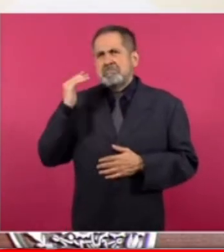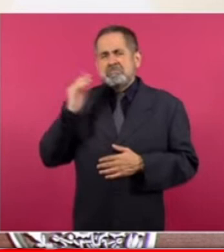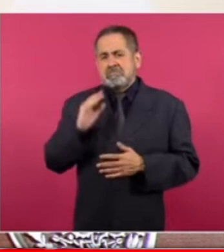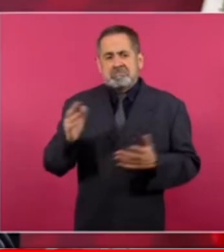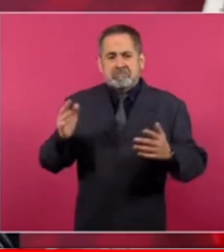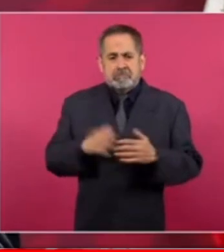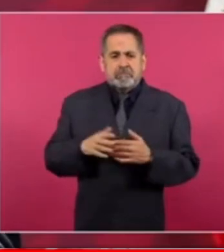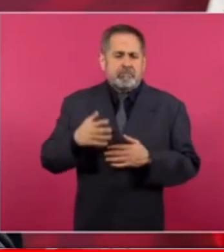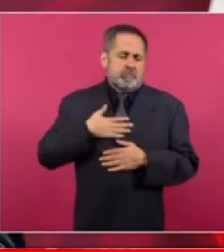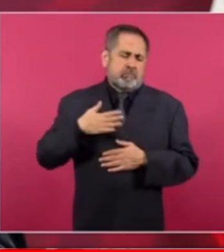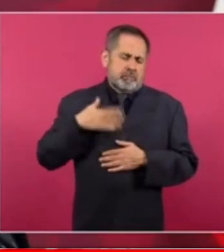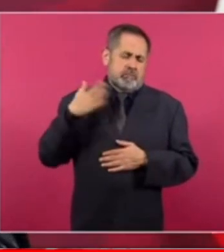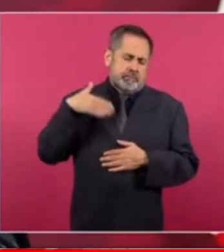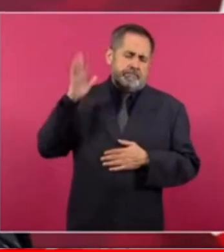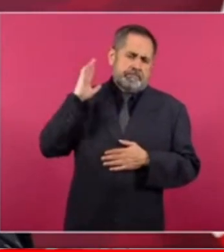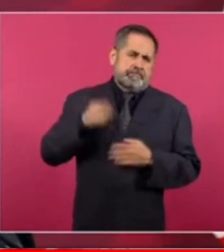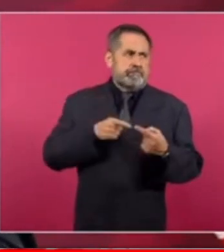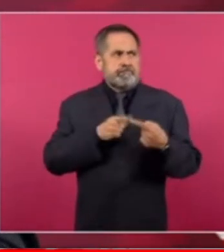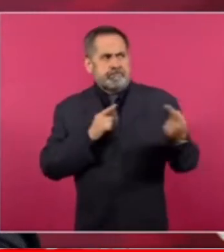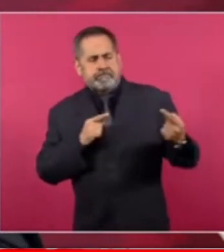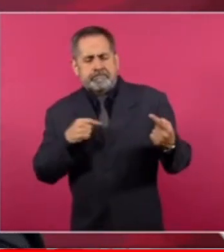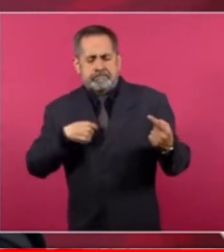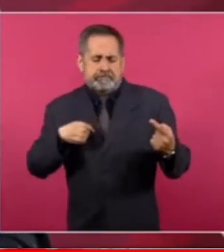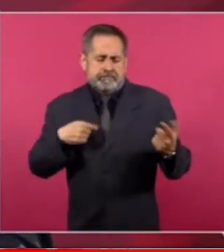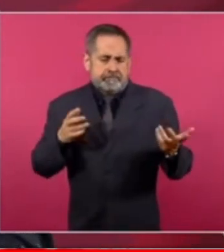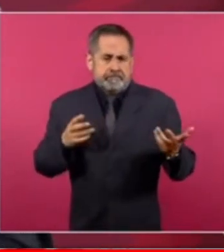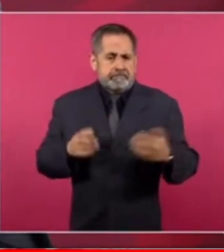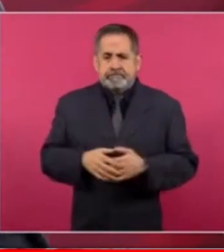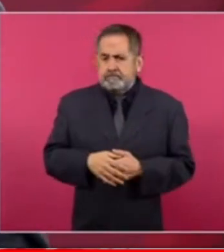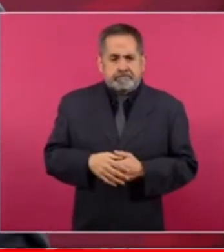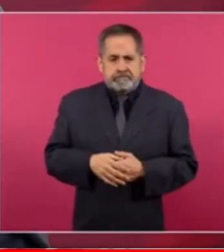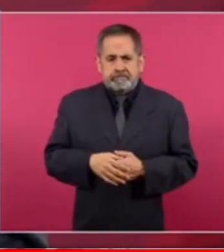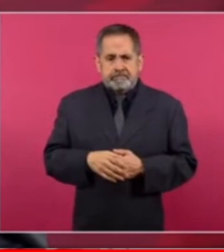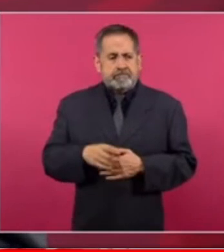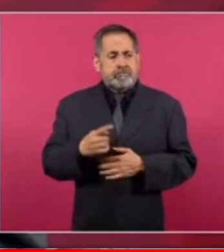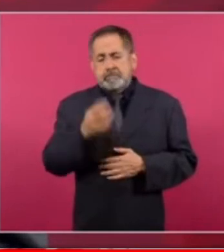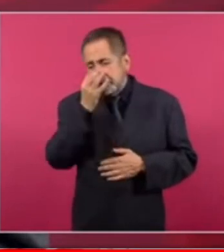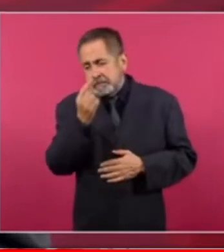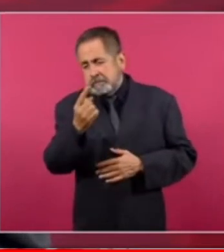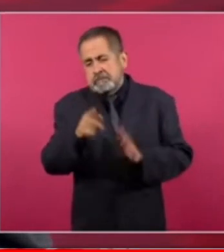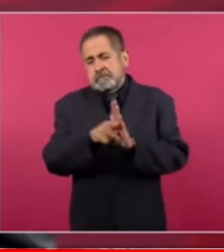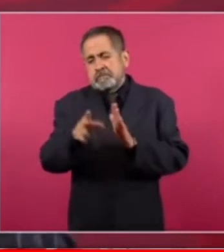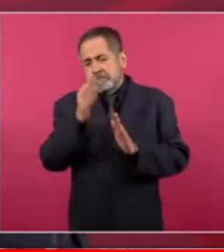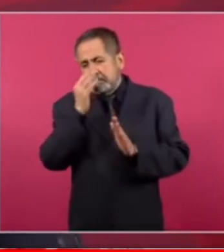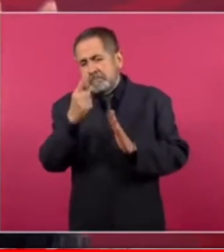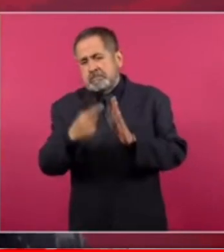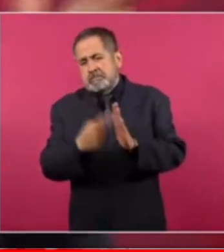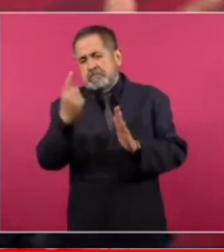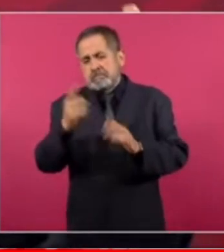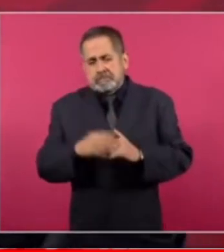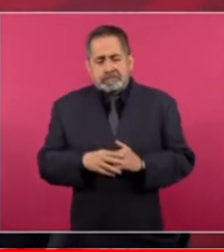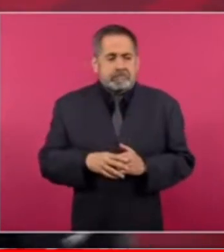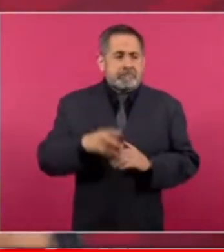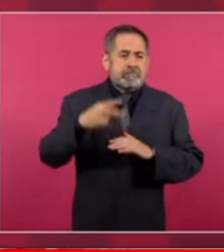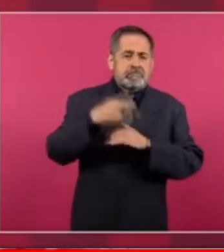oposición siempre lo he dicho un periódico algunos medios de